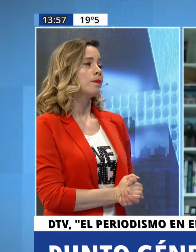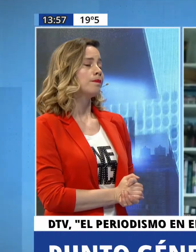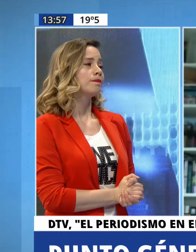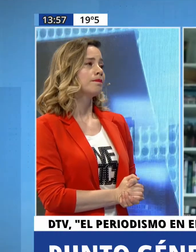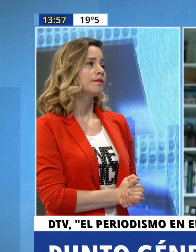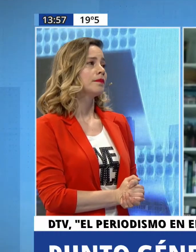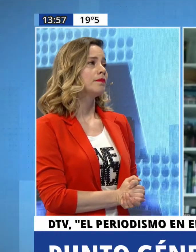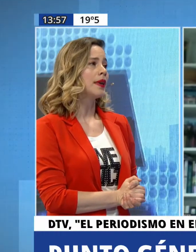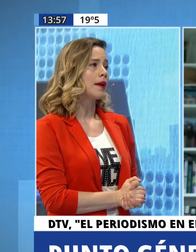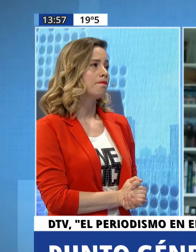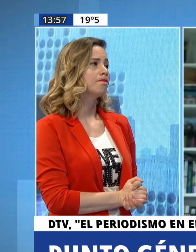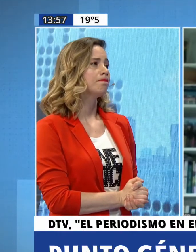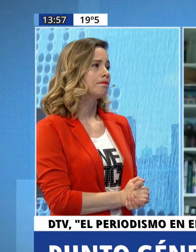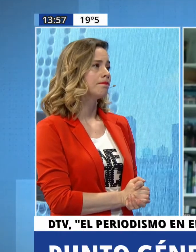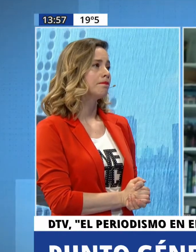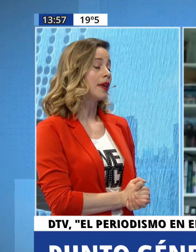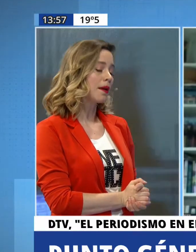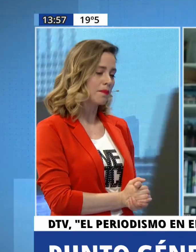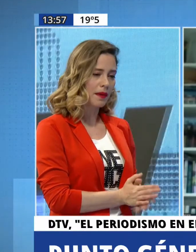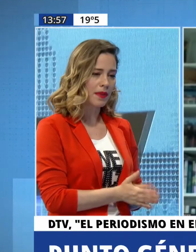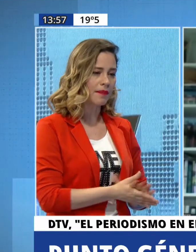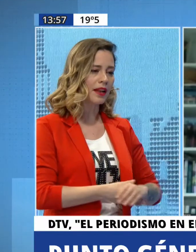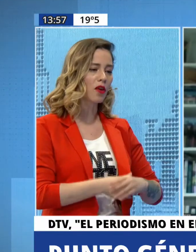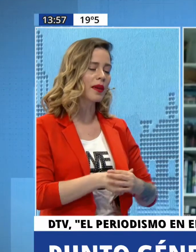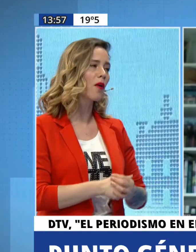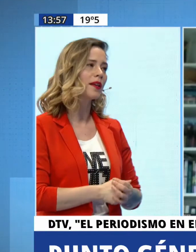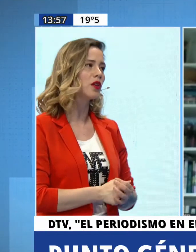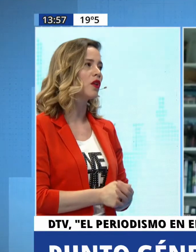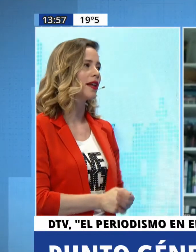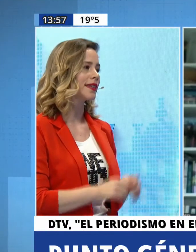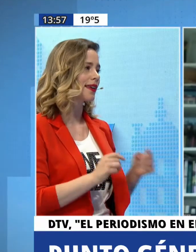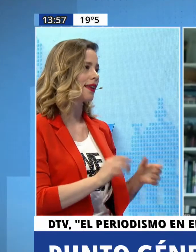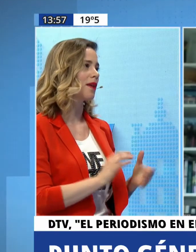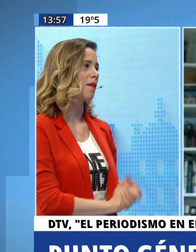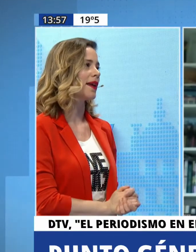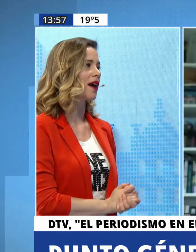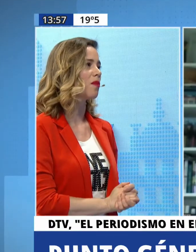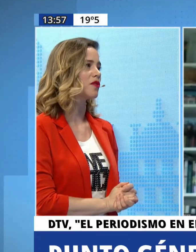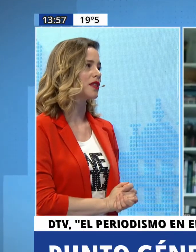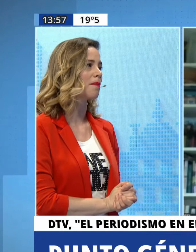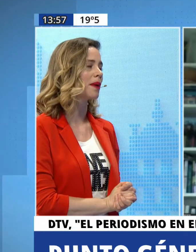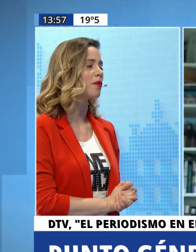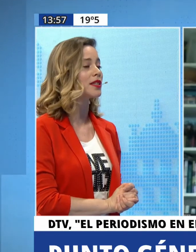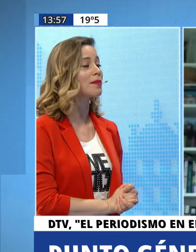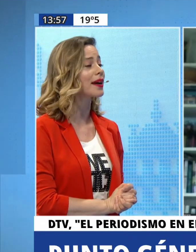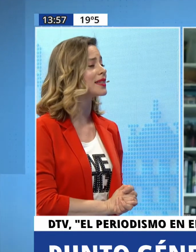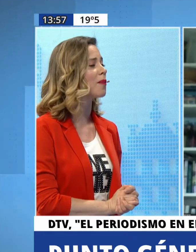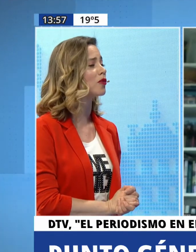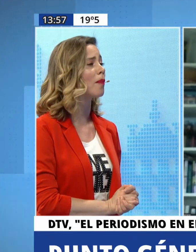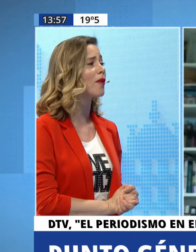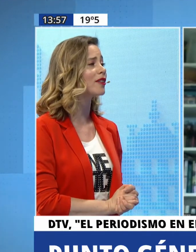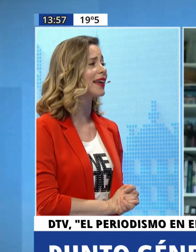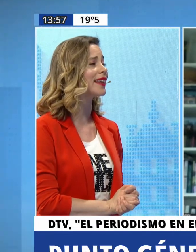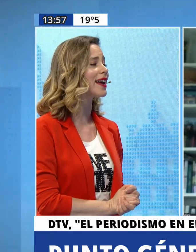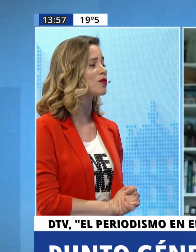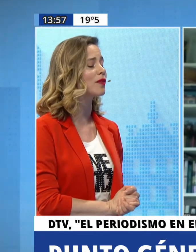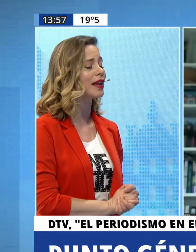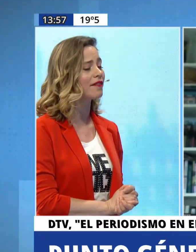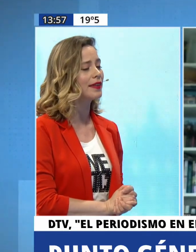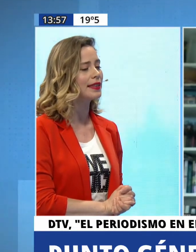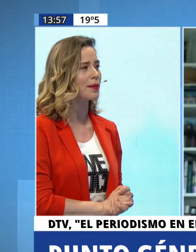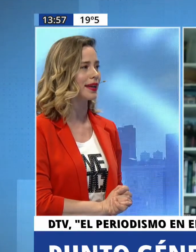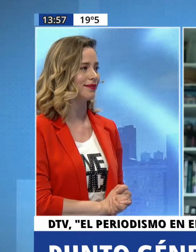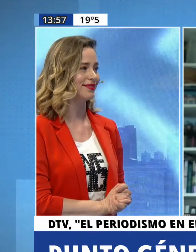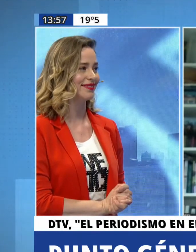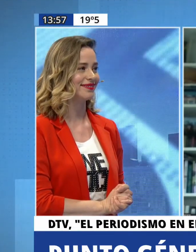al Congreso y después vino la pandemia bien, bien, bien el domingo 21 horas ahí estaremos Marian como siempre muchísimas gracias por tu aporte que tengas un